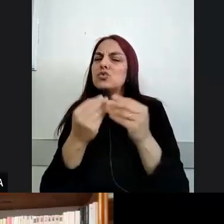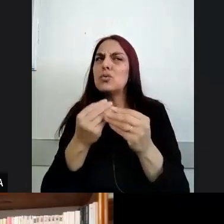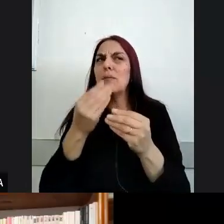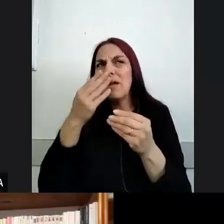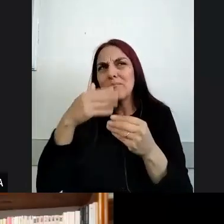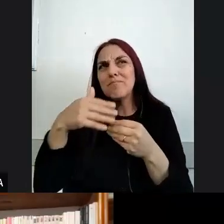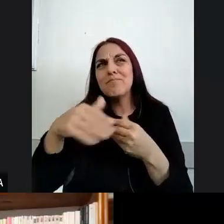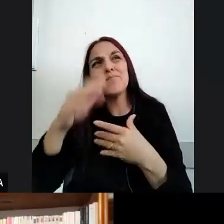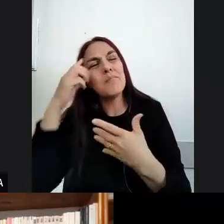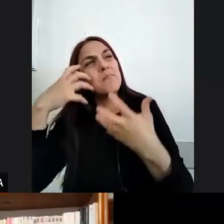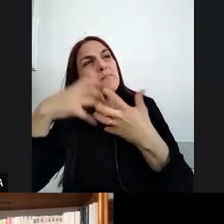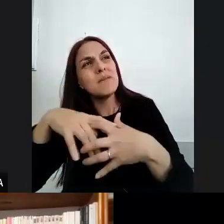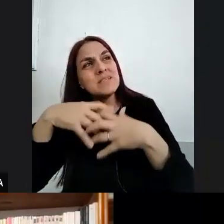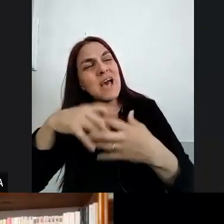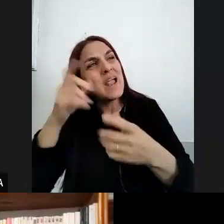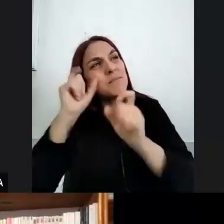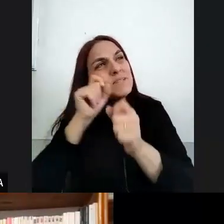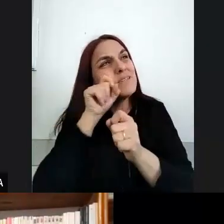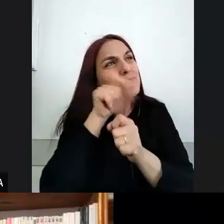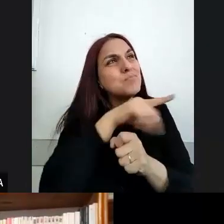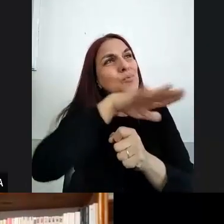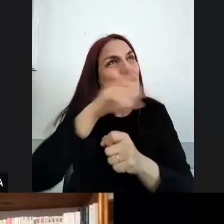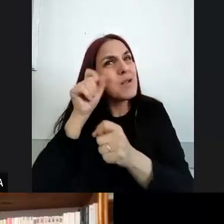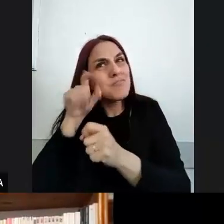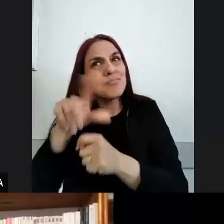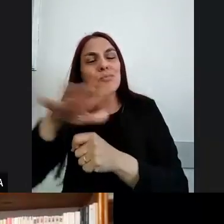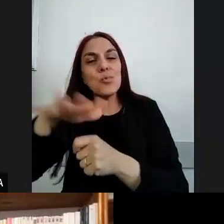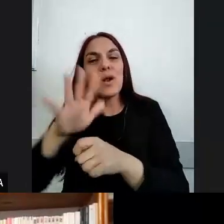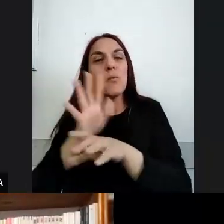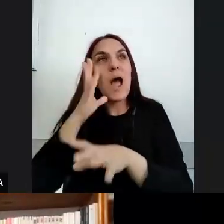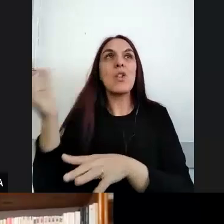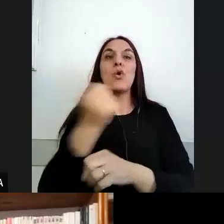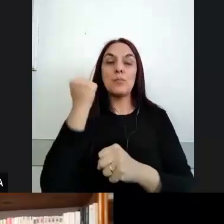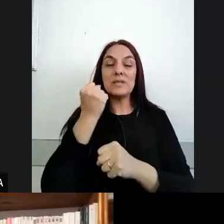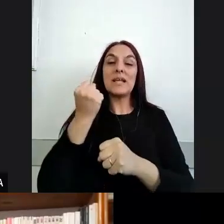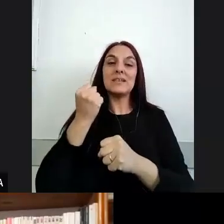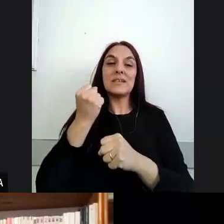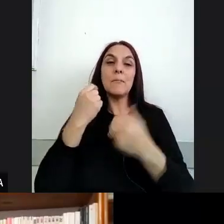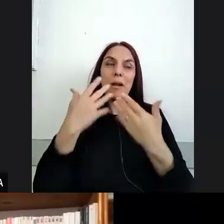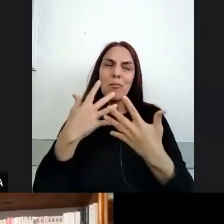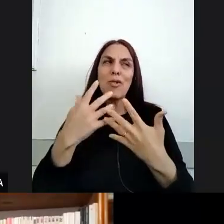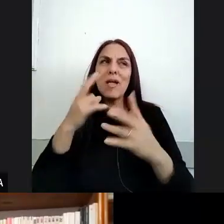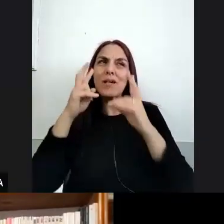experiencias locales ¿no? como insumos muy importantes para pensar para revisar para producir conocimientos